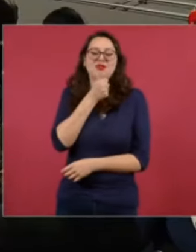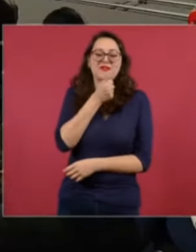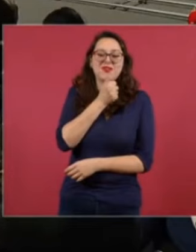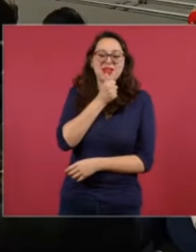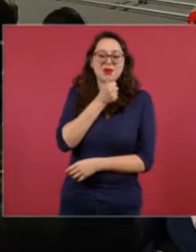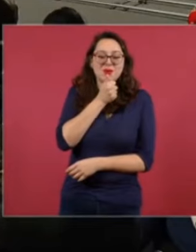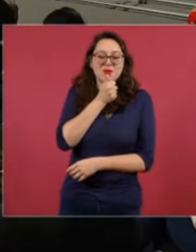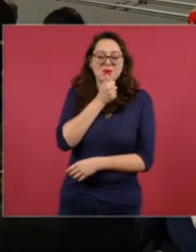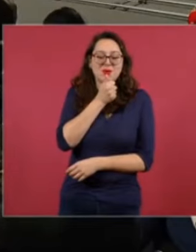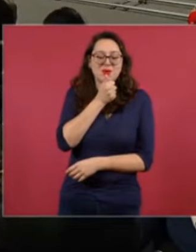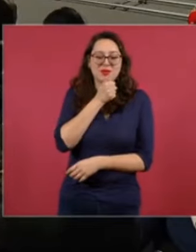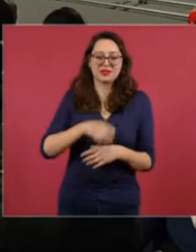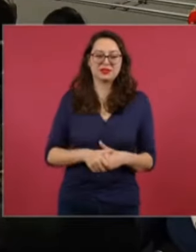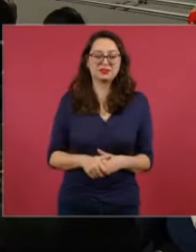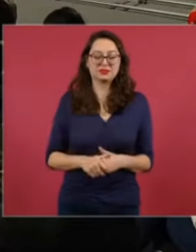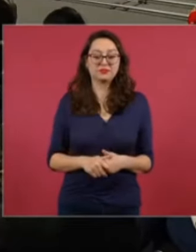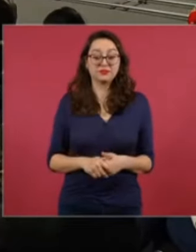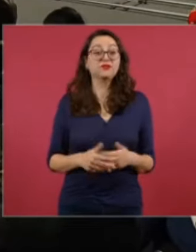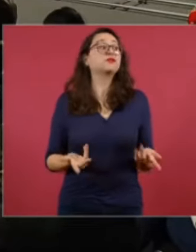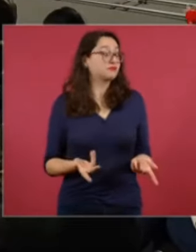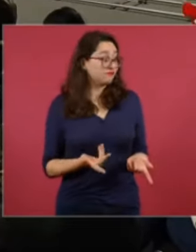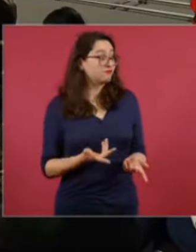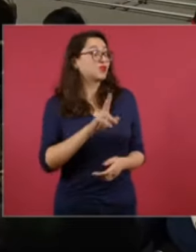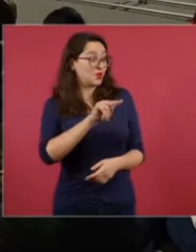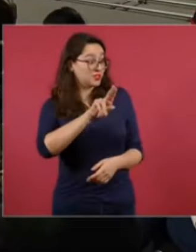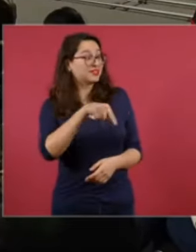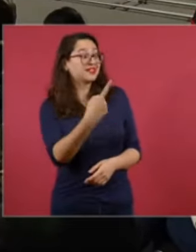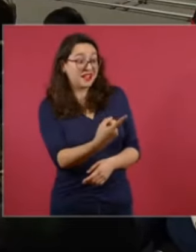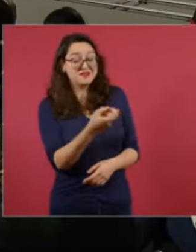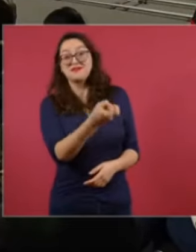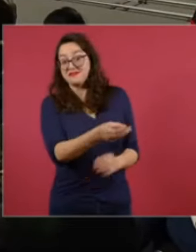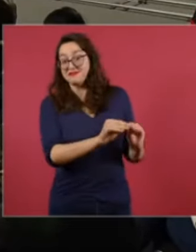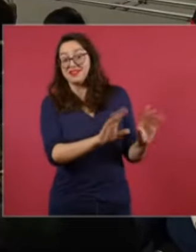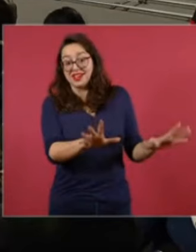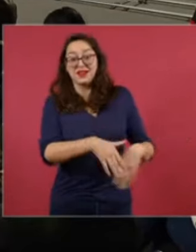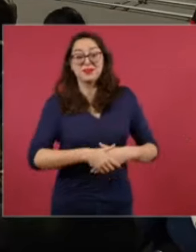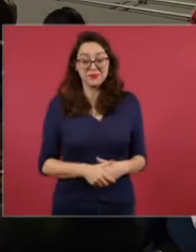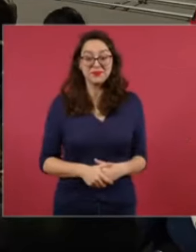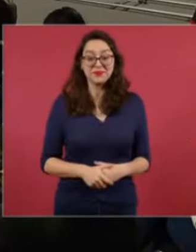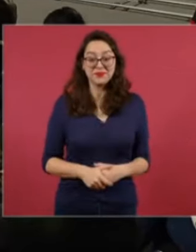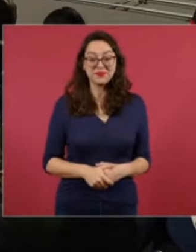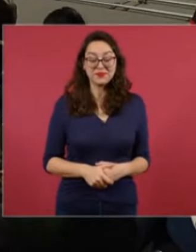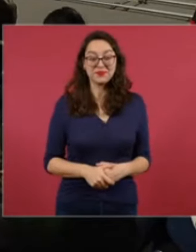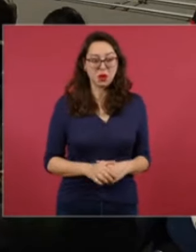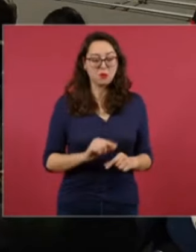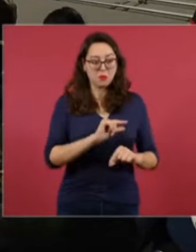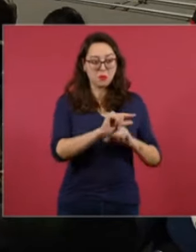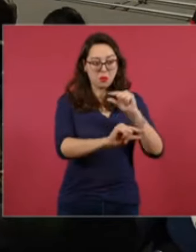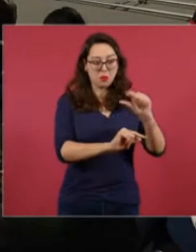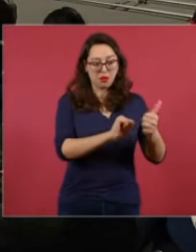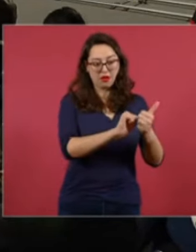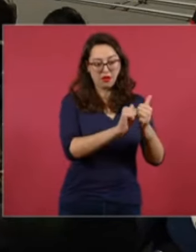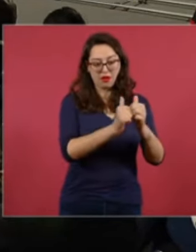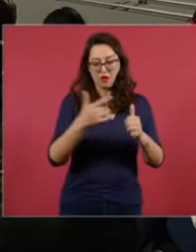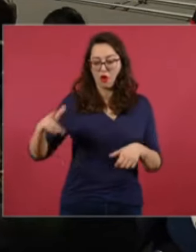Y... ¿eh? 81, claro. Entonces, pues fue cambiando, ¿no?, de parecer.